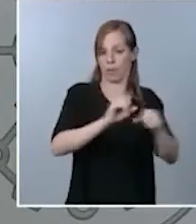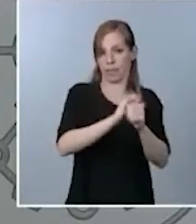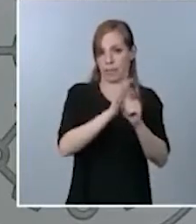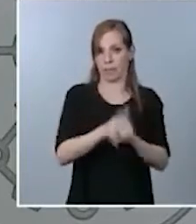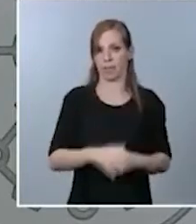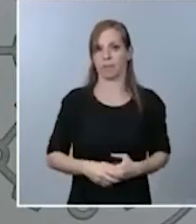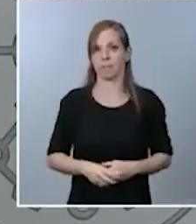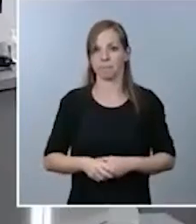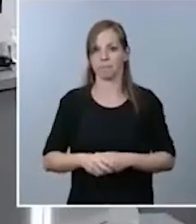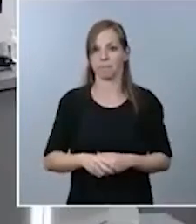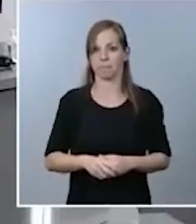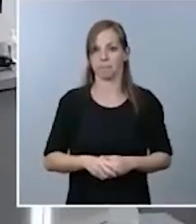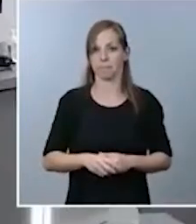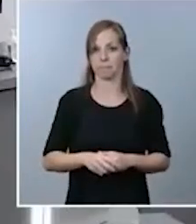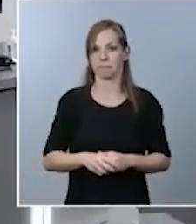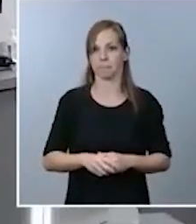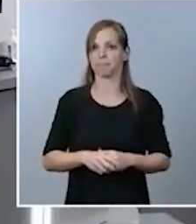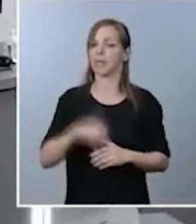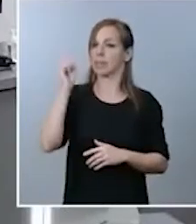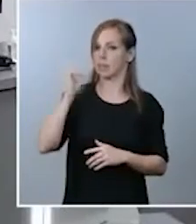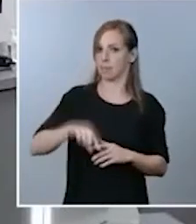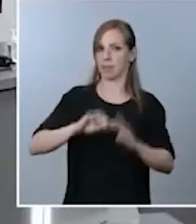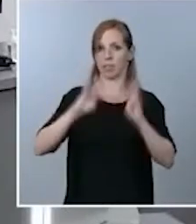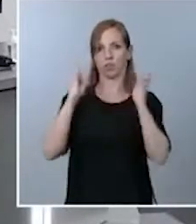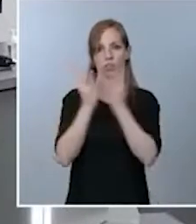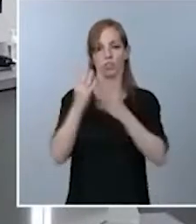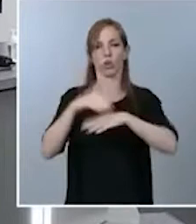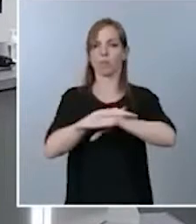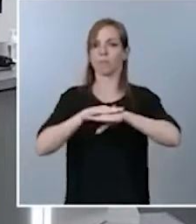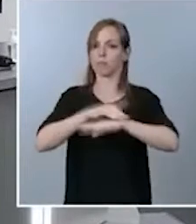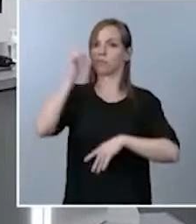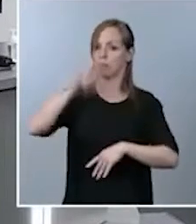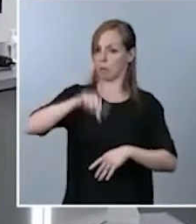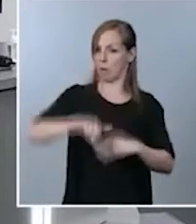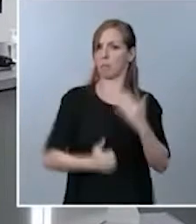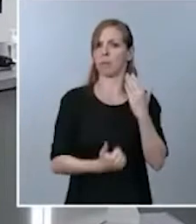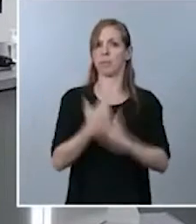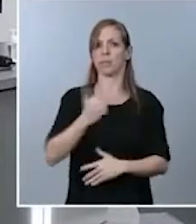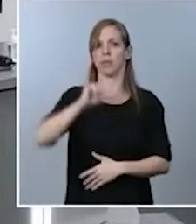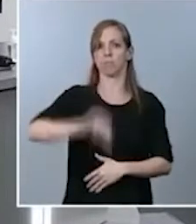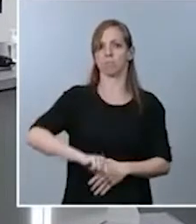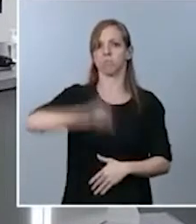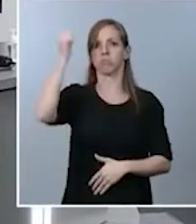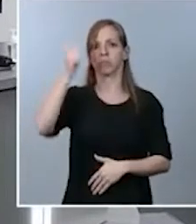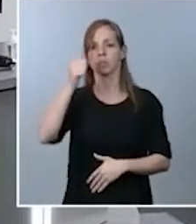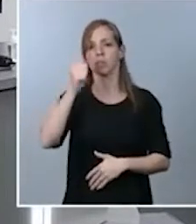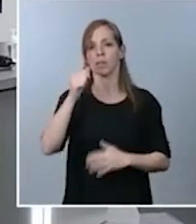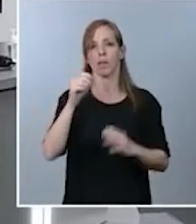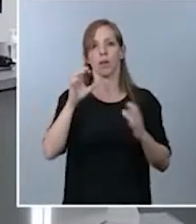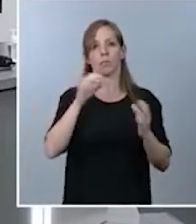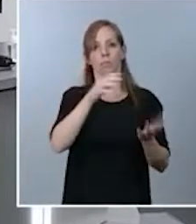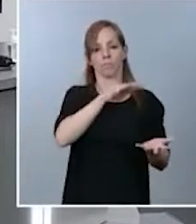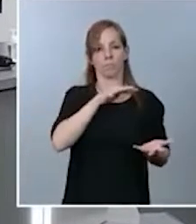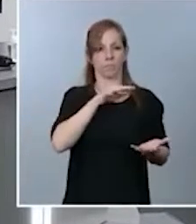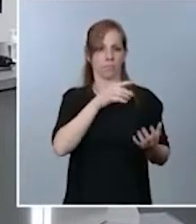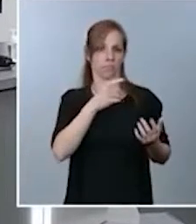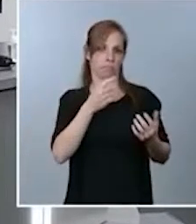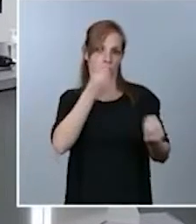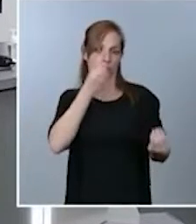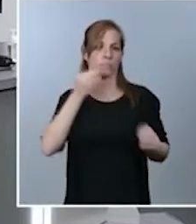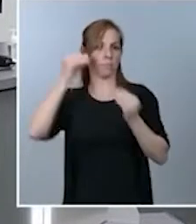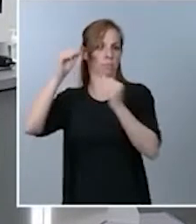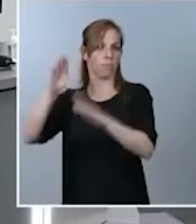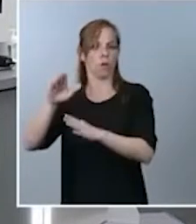Igualmente, el Consejo de Ministros ha aprobado también esta mañana la remisión a las Cortes Generales para obtener su autorización